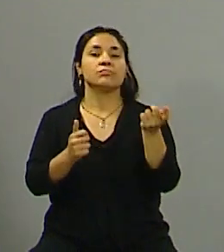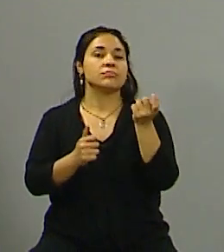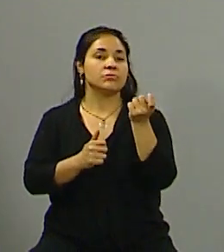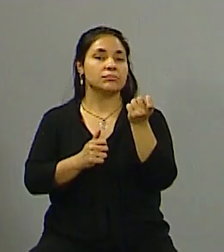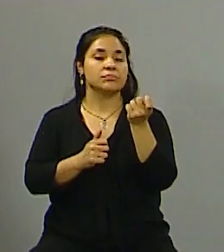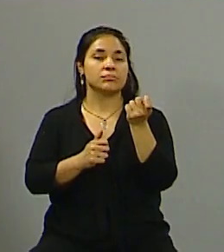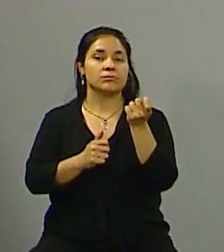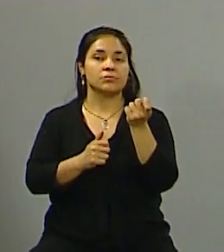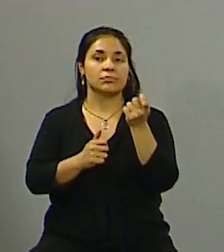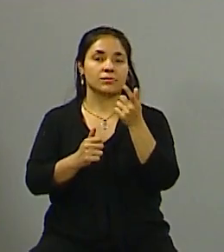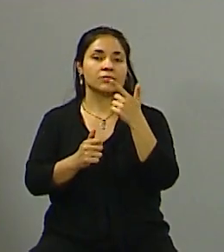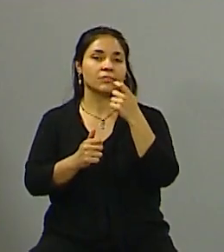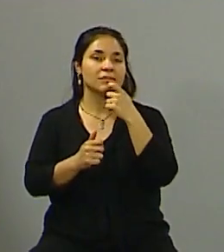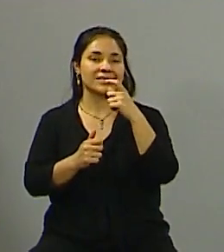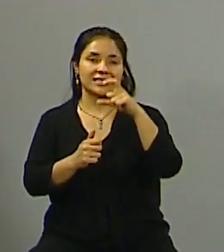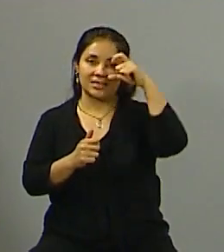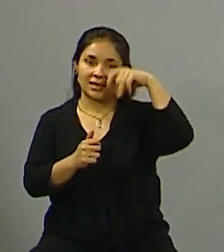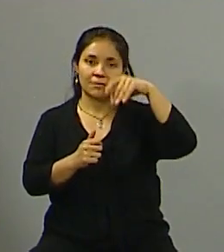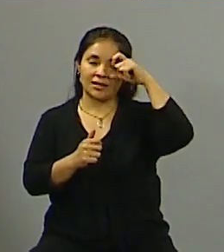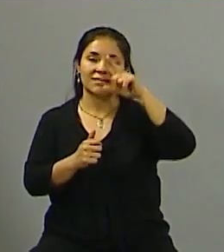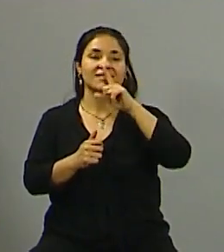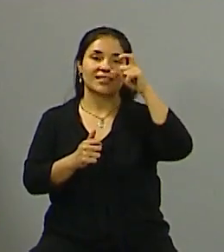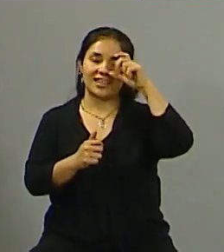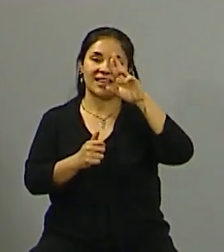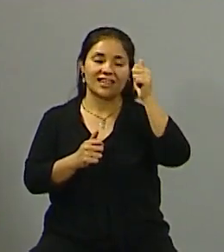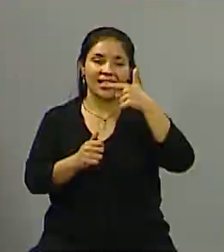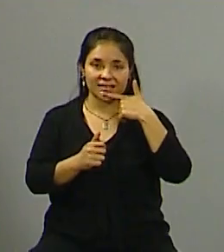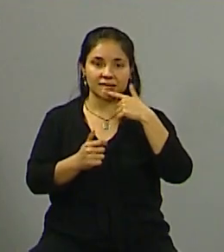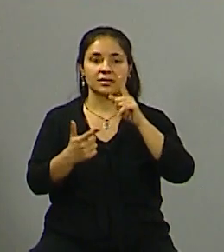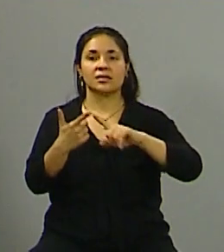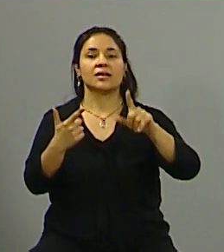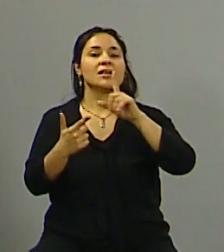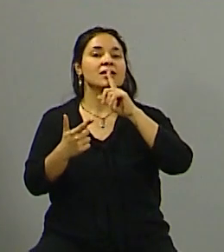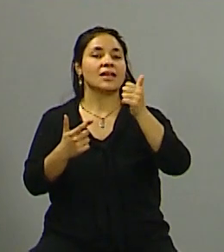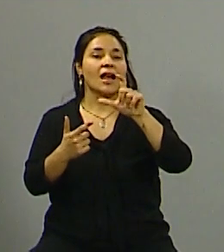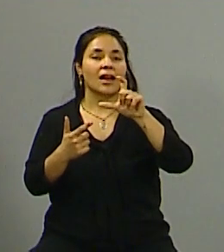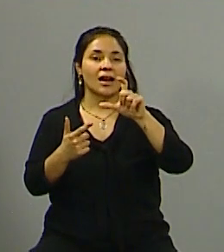tenés cementeras talqueras que funcionan a la fecha,